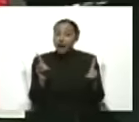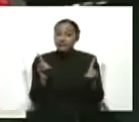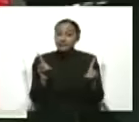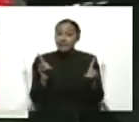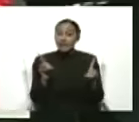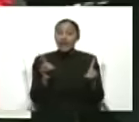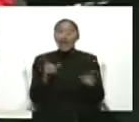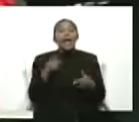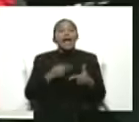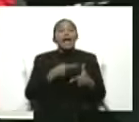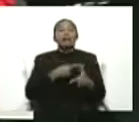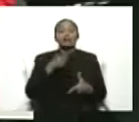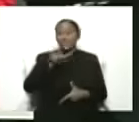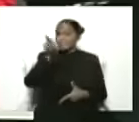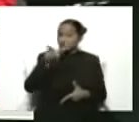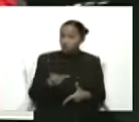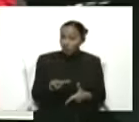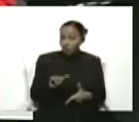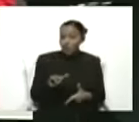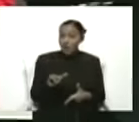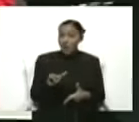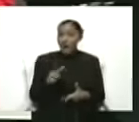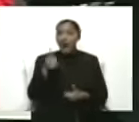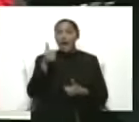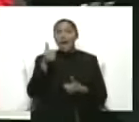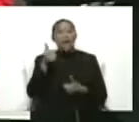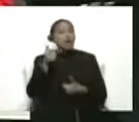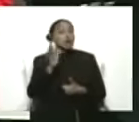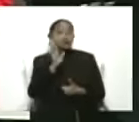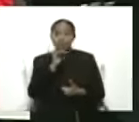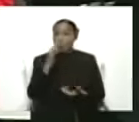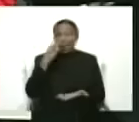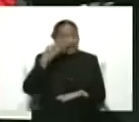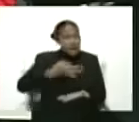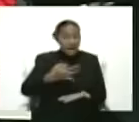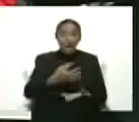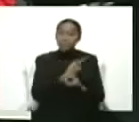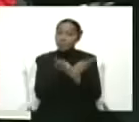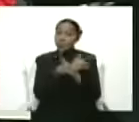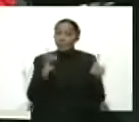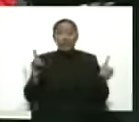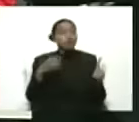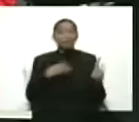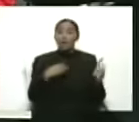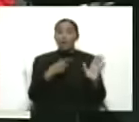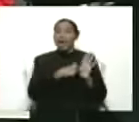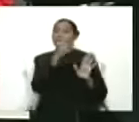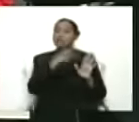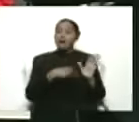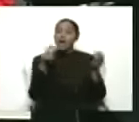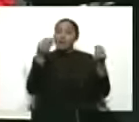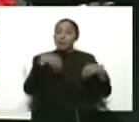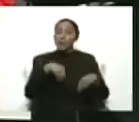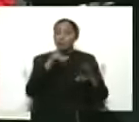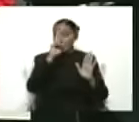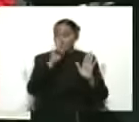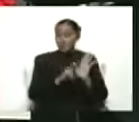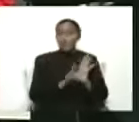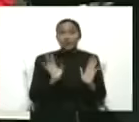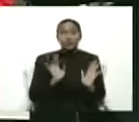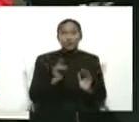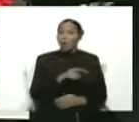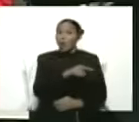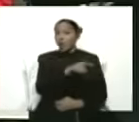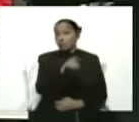acuerdo de respeto ni de profundización de la democracia. Entonces, bueno, pero ustedes lo tienen,